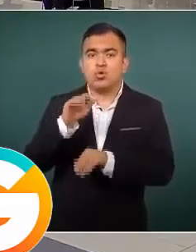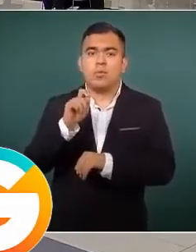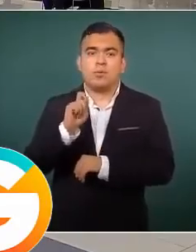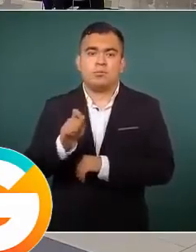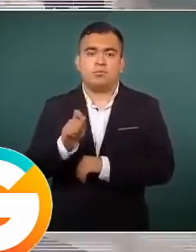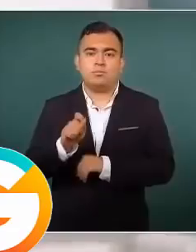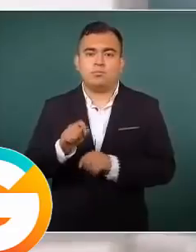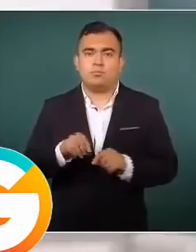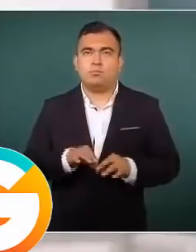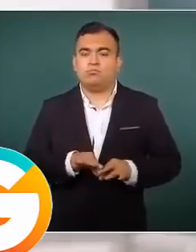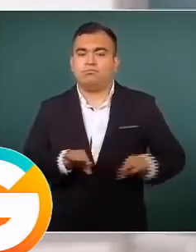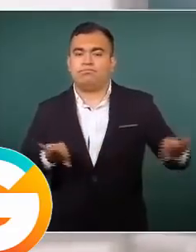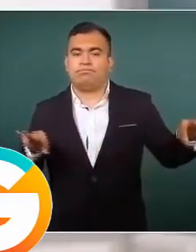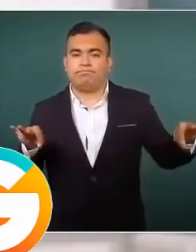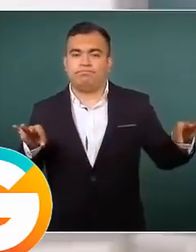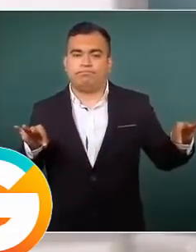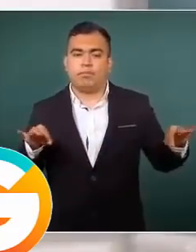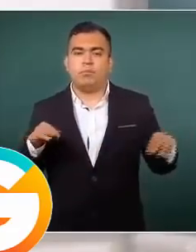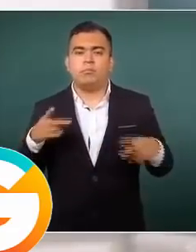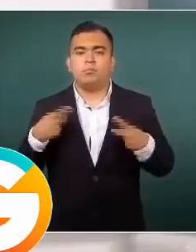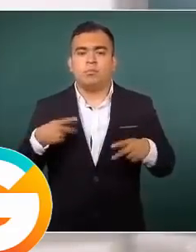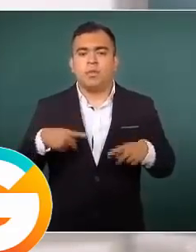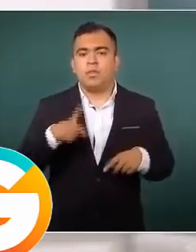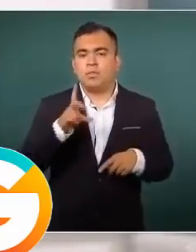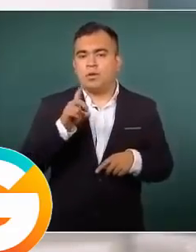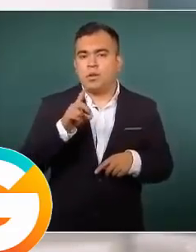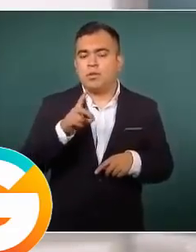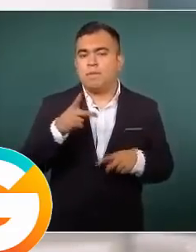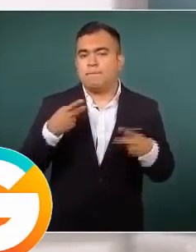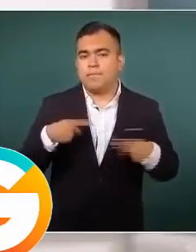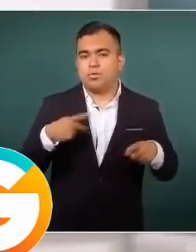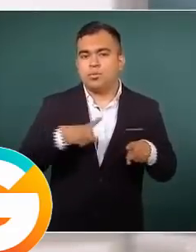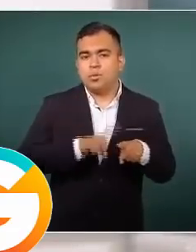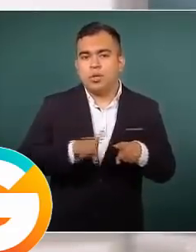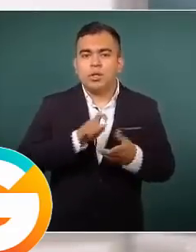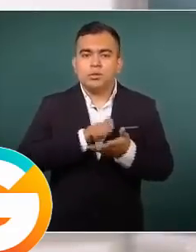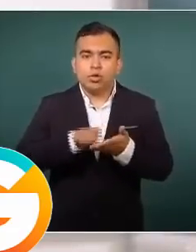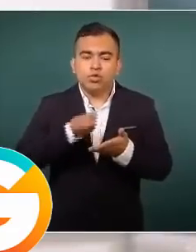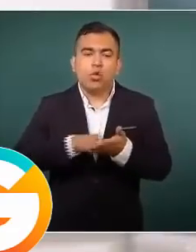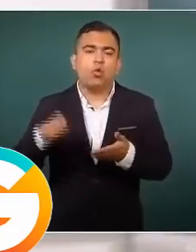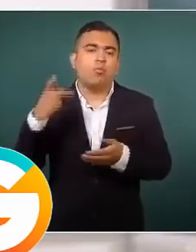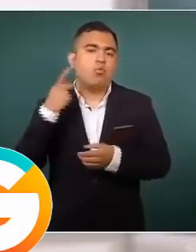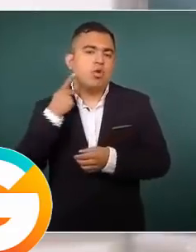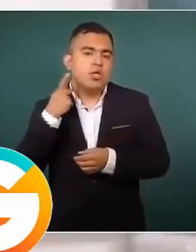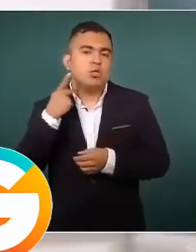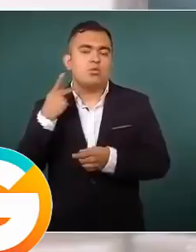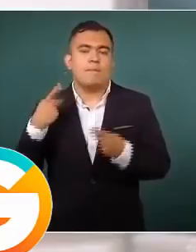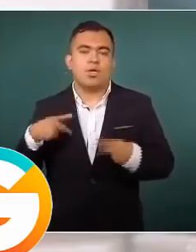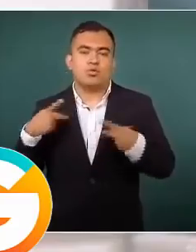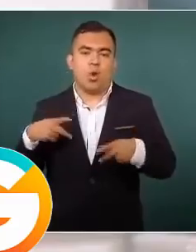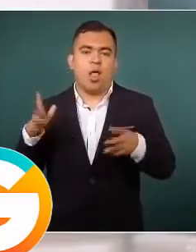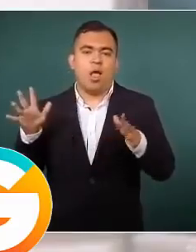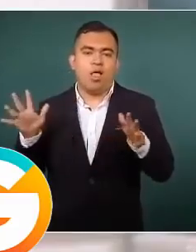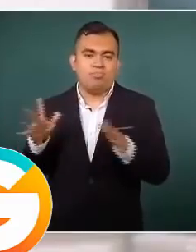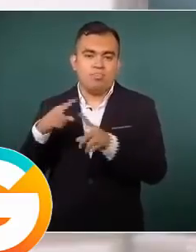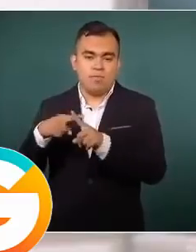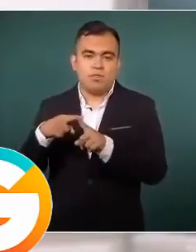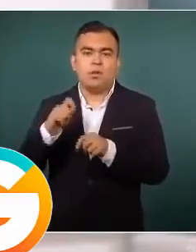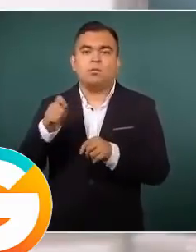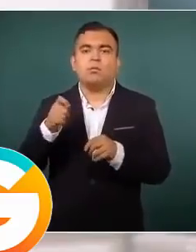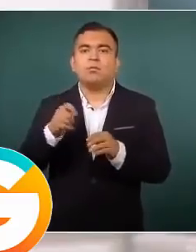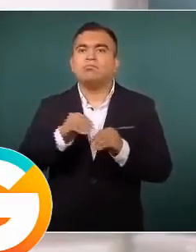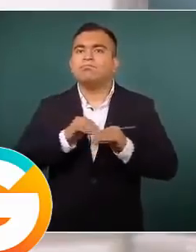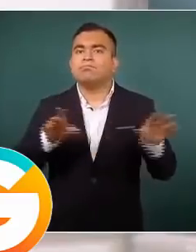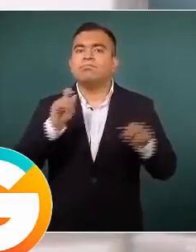desplegado que 30 personalidades entre escritores, políticos y activistas sacaron titulado Contra la deriva